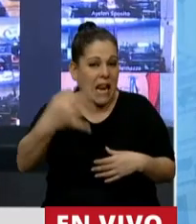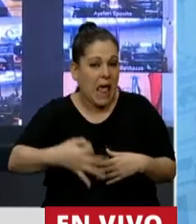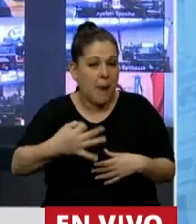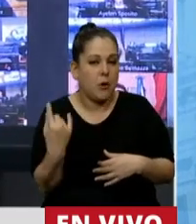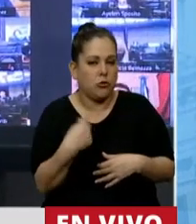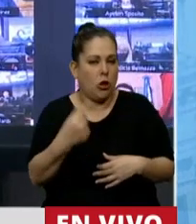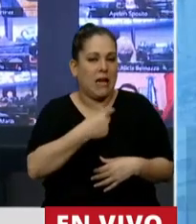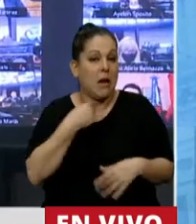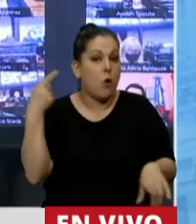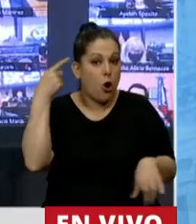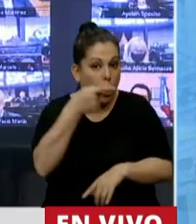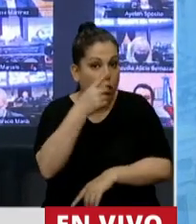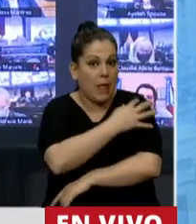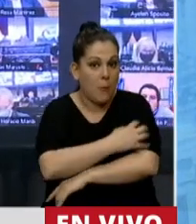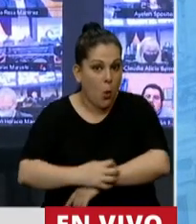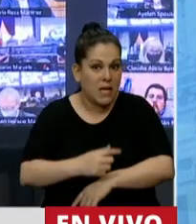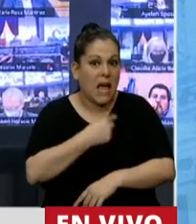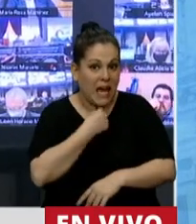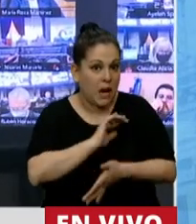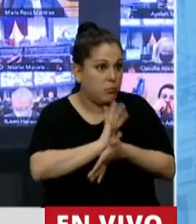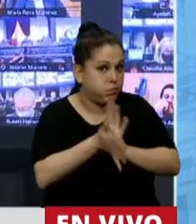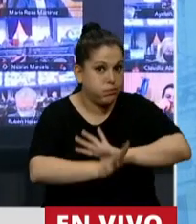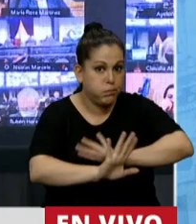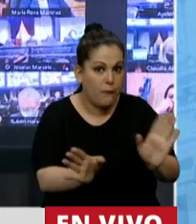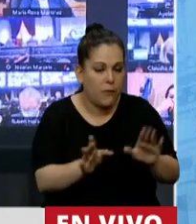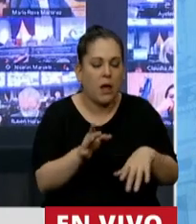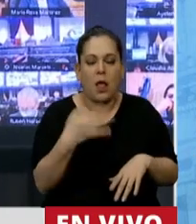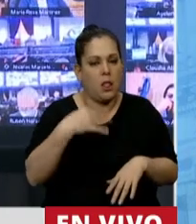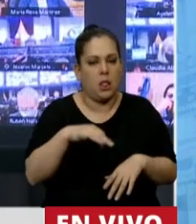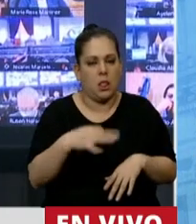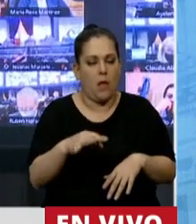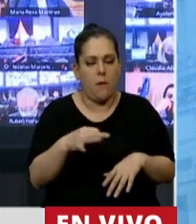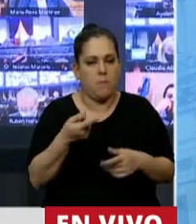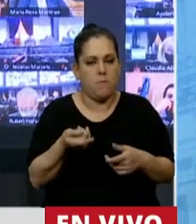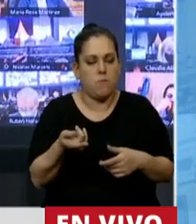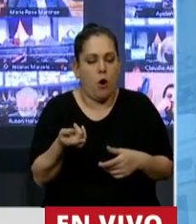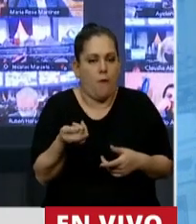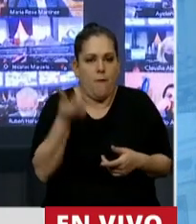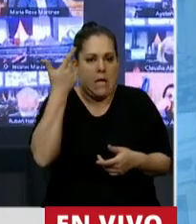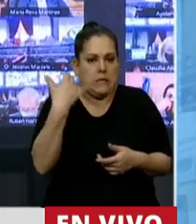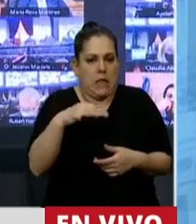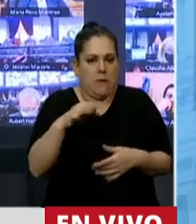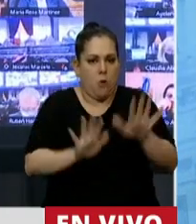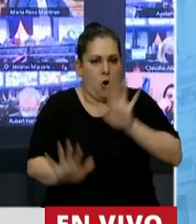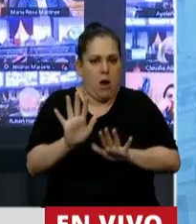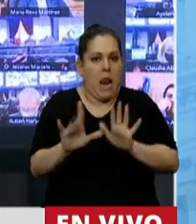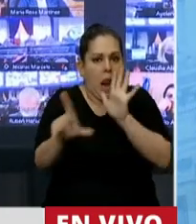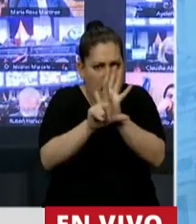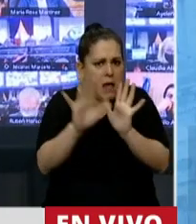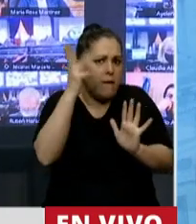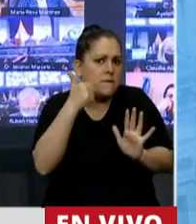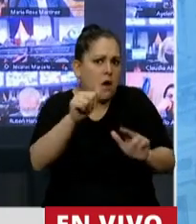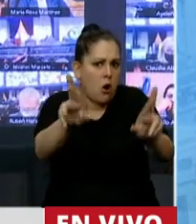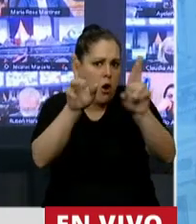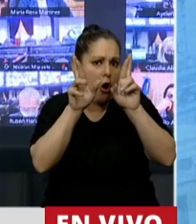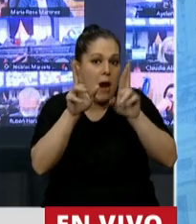queremos luchar contra la pobreza, tenemos que ser pragmáticos. A mí me encantaría que funcione esta ley, se lo digo de corazón. Y es más, creo que